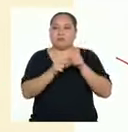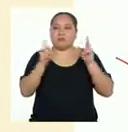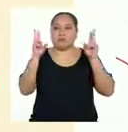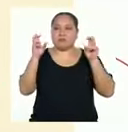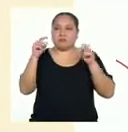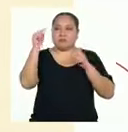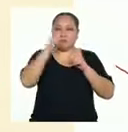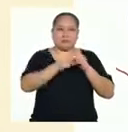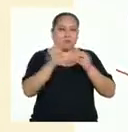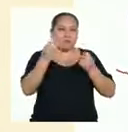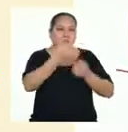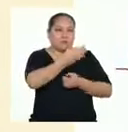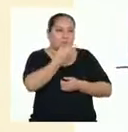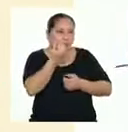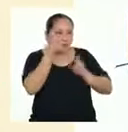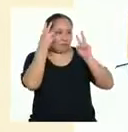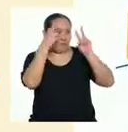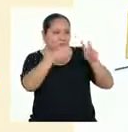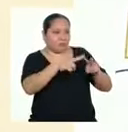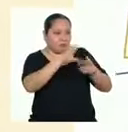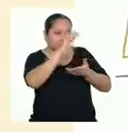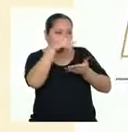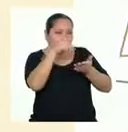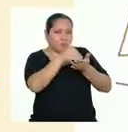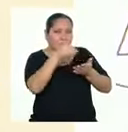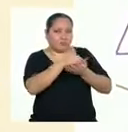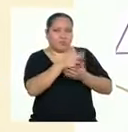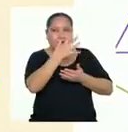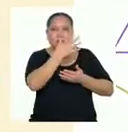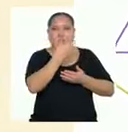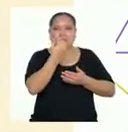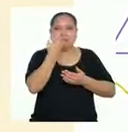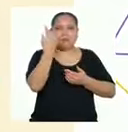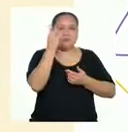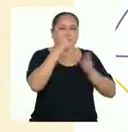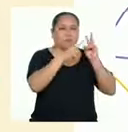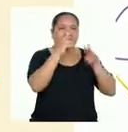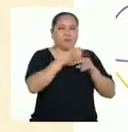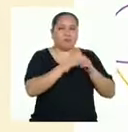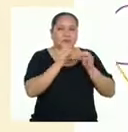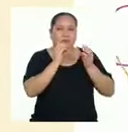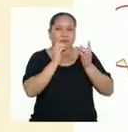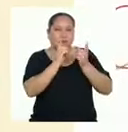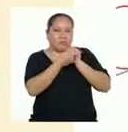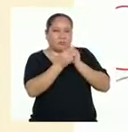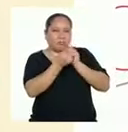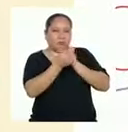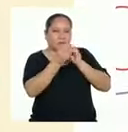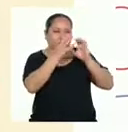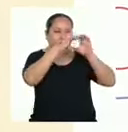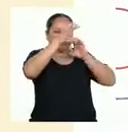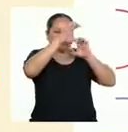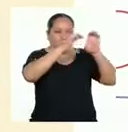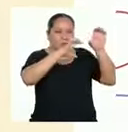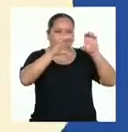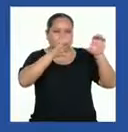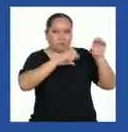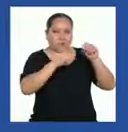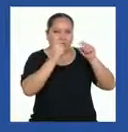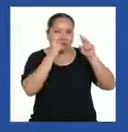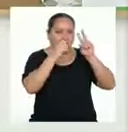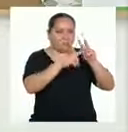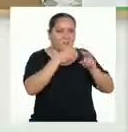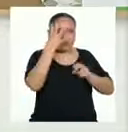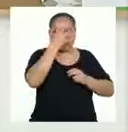tiene aún más visibilidad y le da más atractivo al diseño. Modifiqué un poquito el texto también para que se viera más